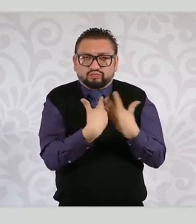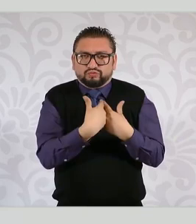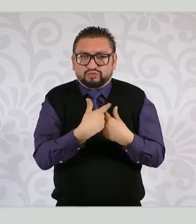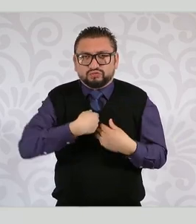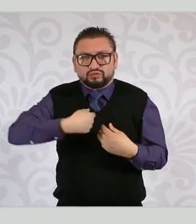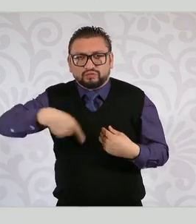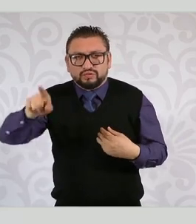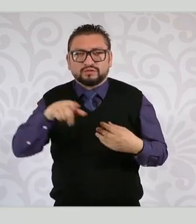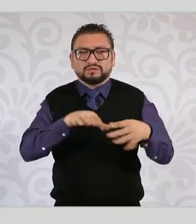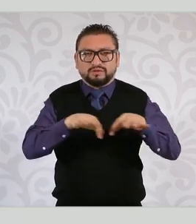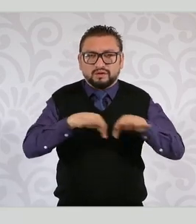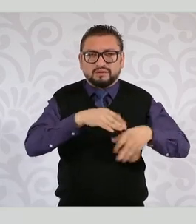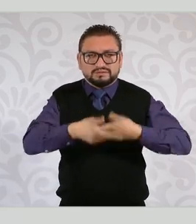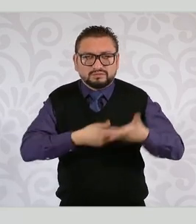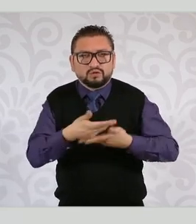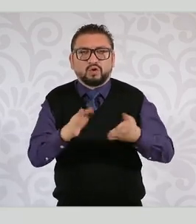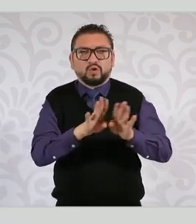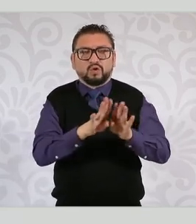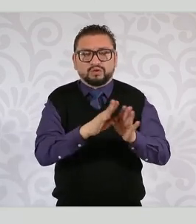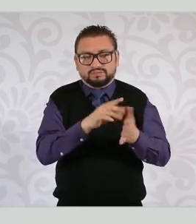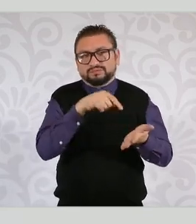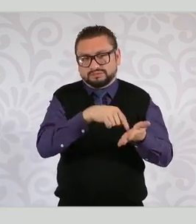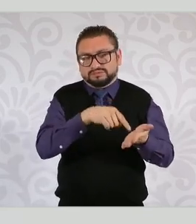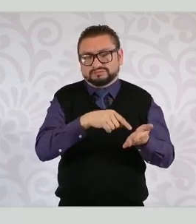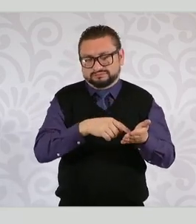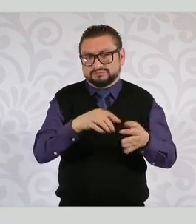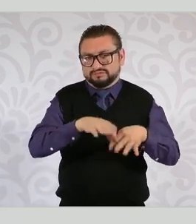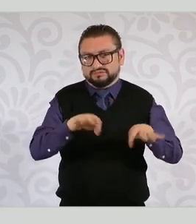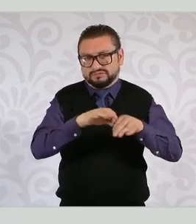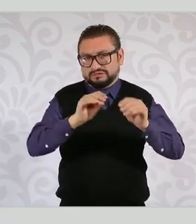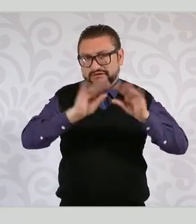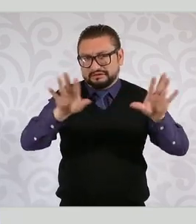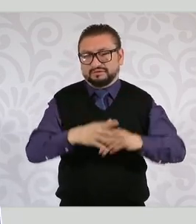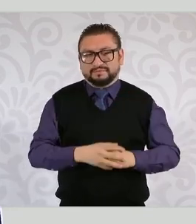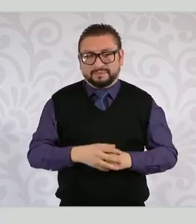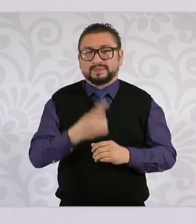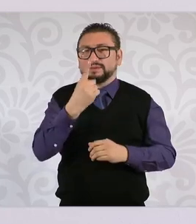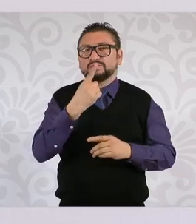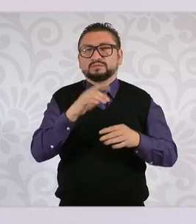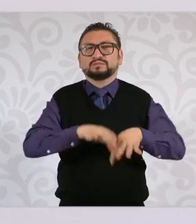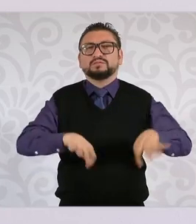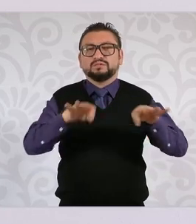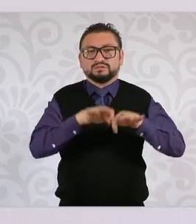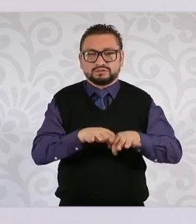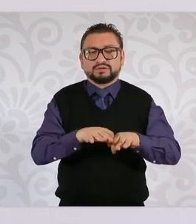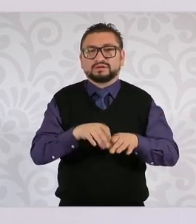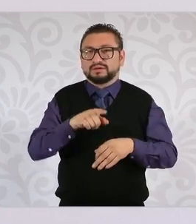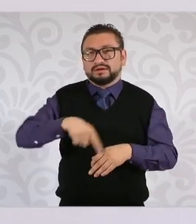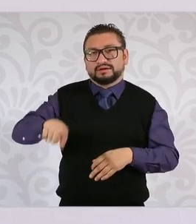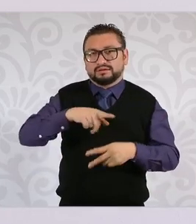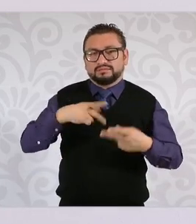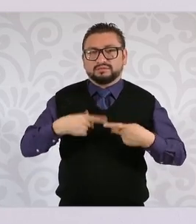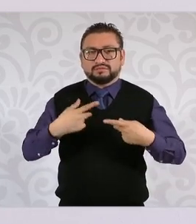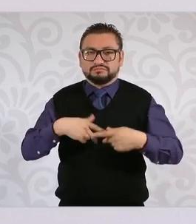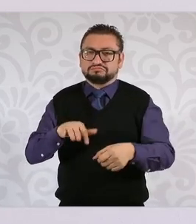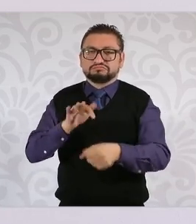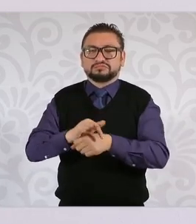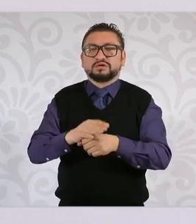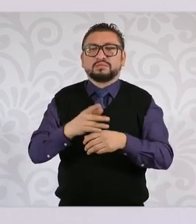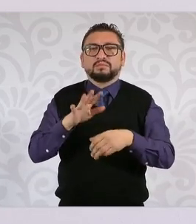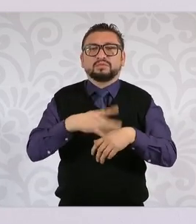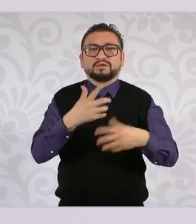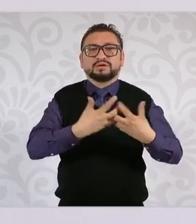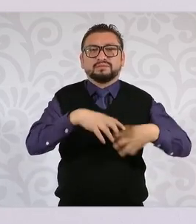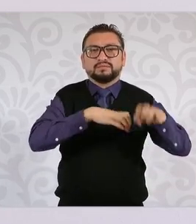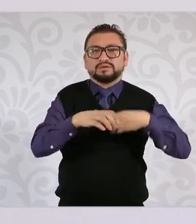servicios. Y uno de los puntos muy importantes es justamente el otorgamiento de la protección social, que es justamente que